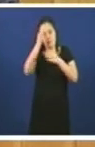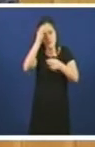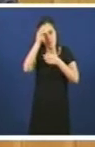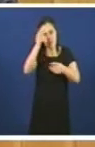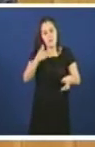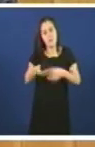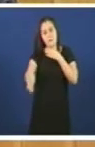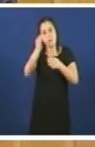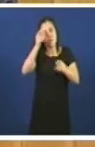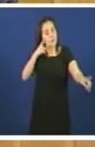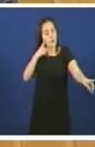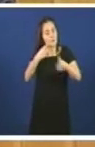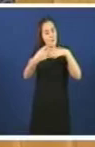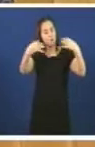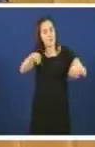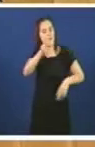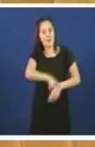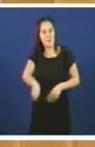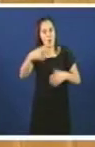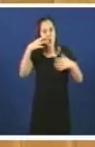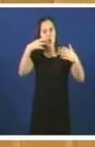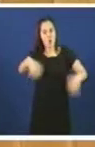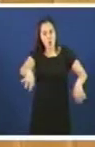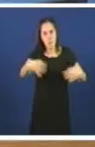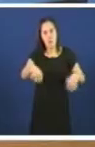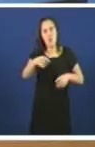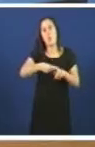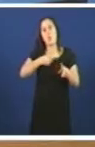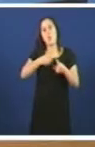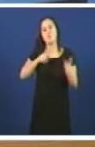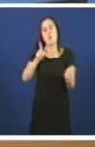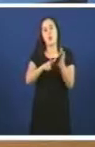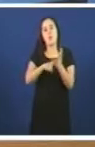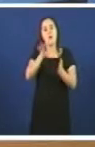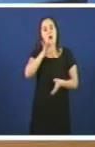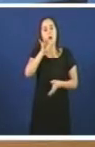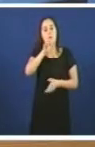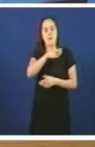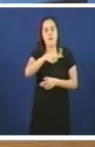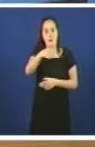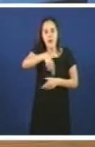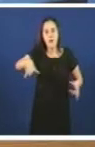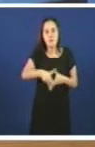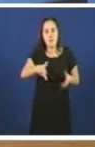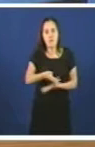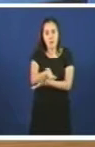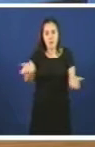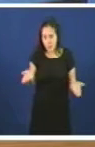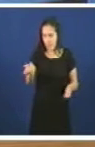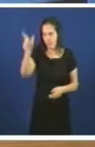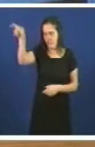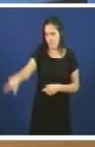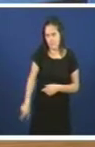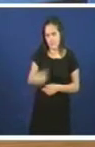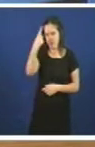para normalizar o uso da lingua galega na sociedade. Vosté é ou deberá ser consciente de